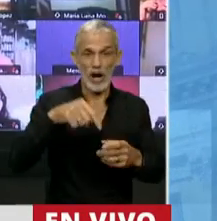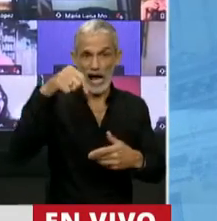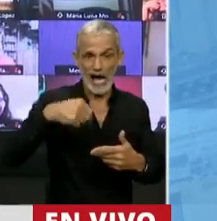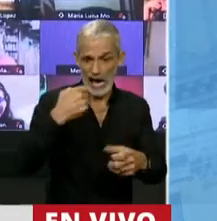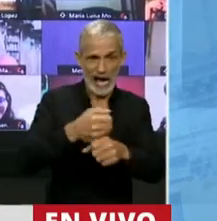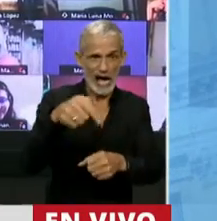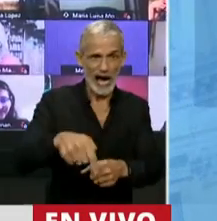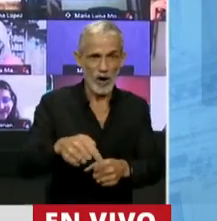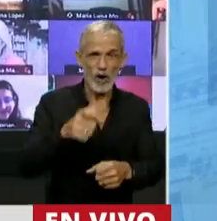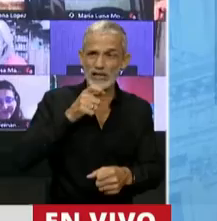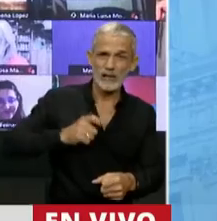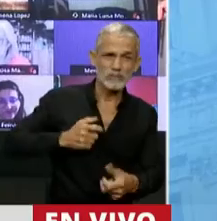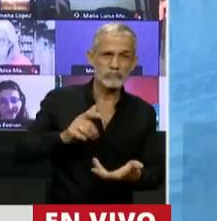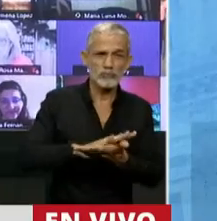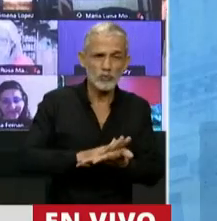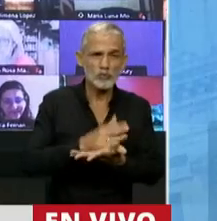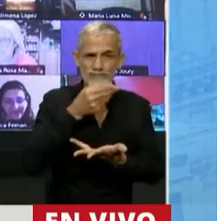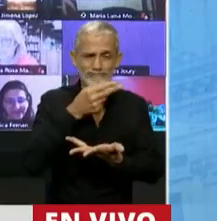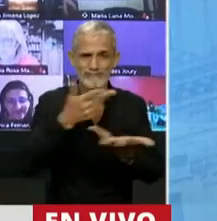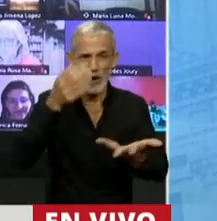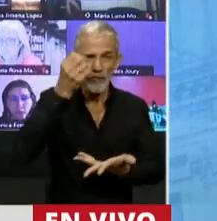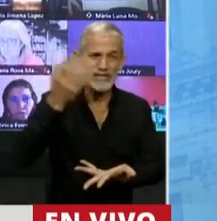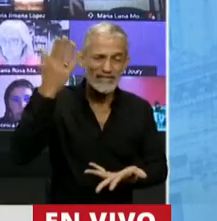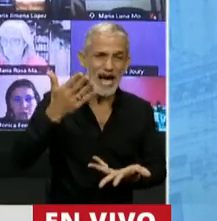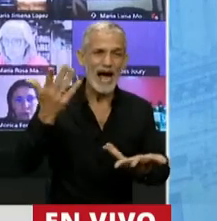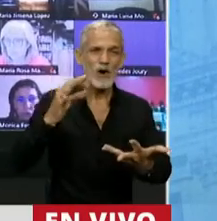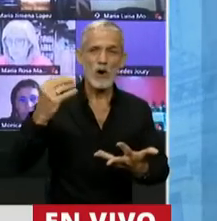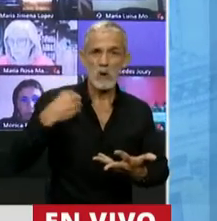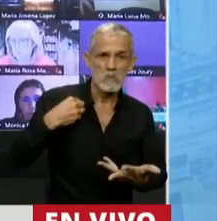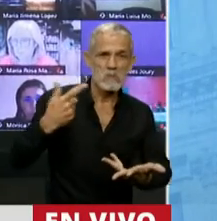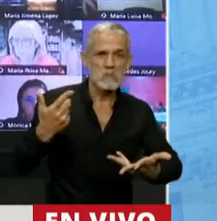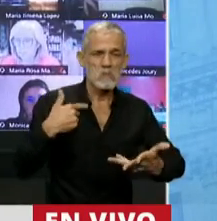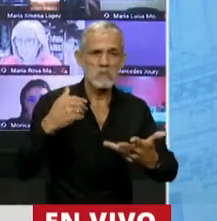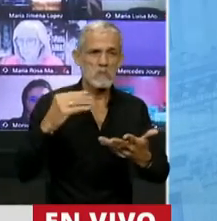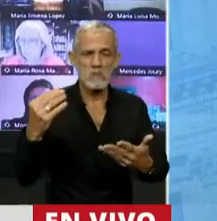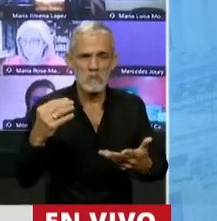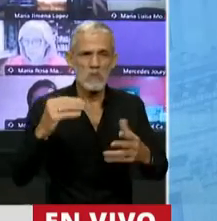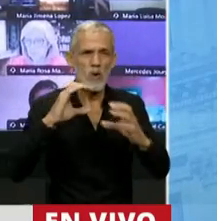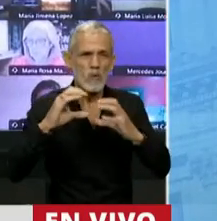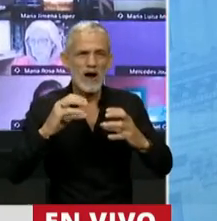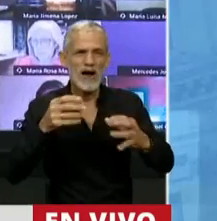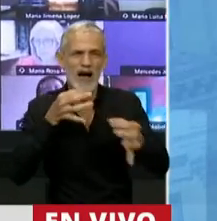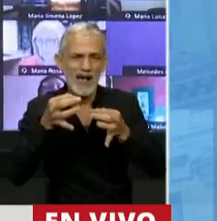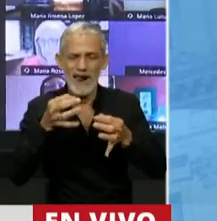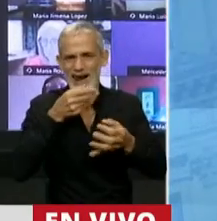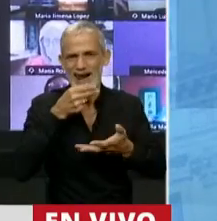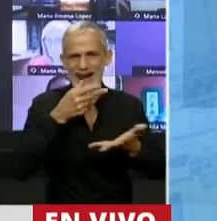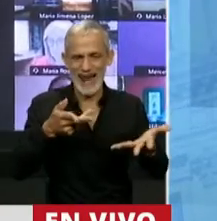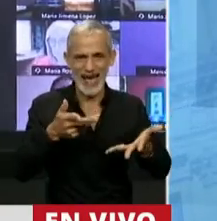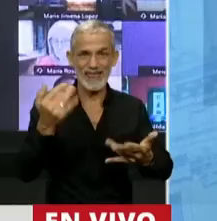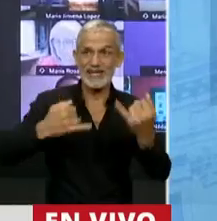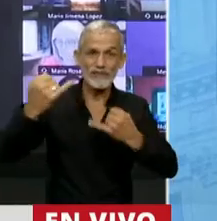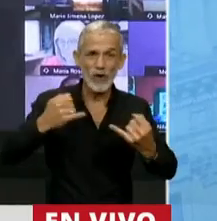hoy no hemos tenido ninguna resolución oficial, ni hemos tenido tampoco comunicaciones, ni podemos tener